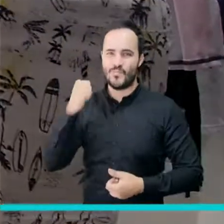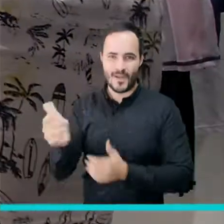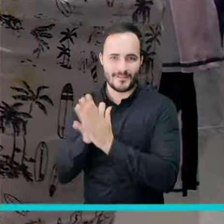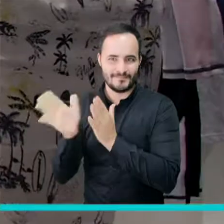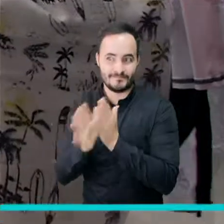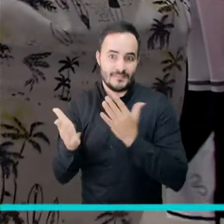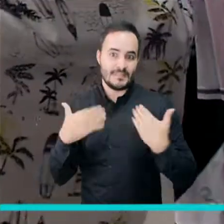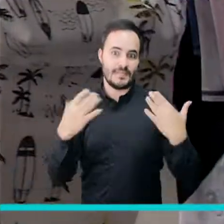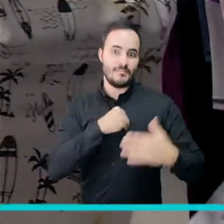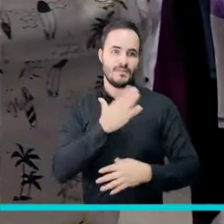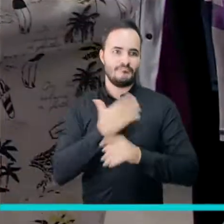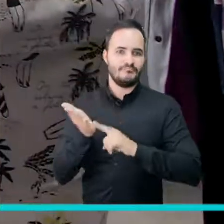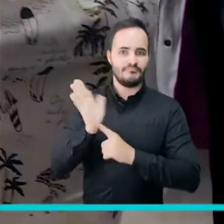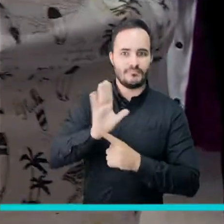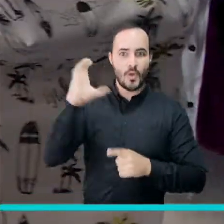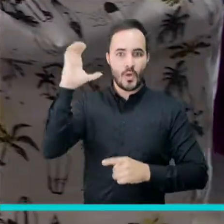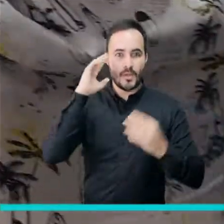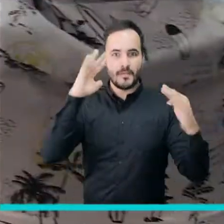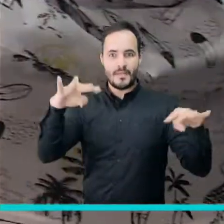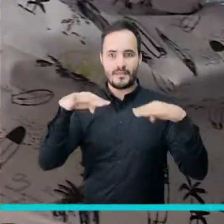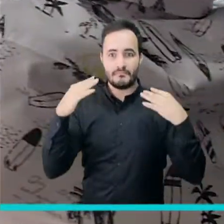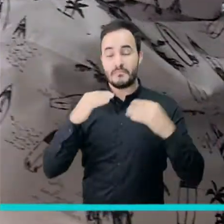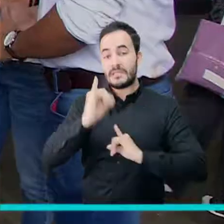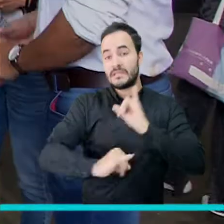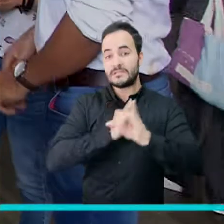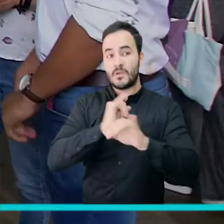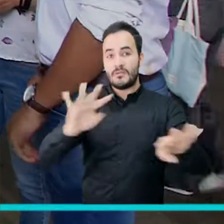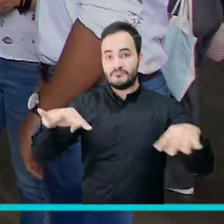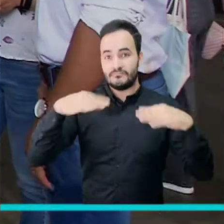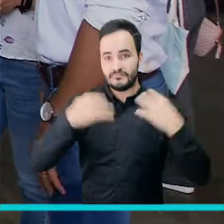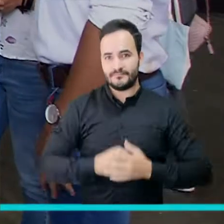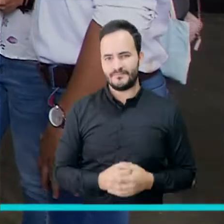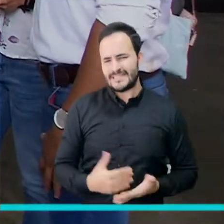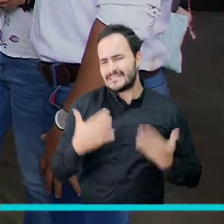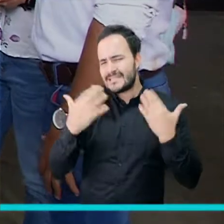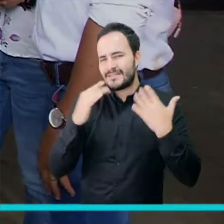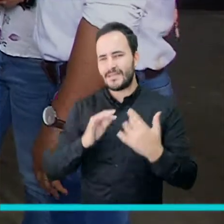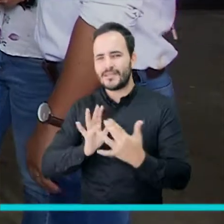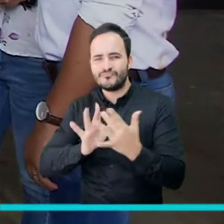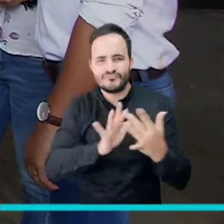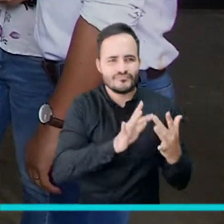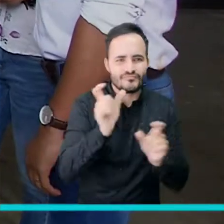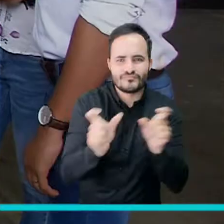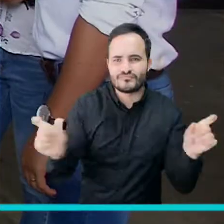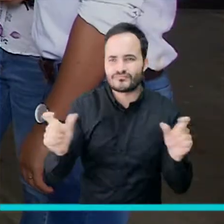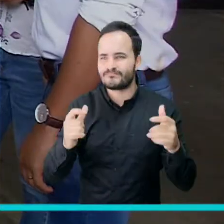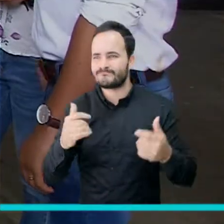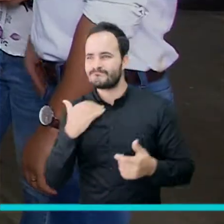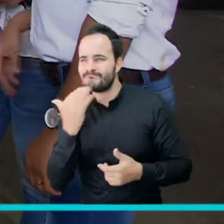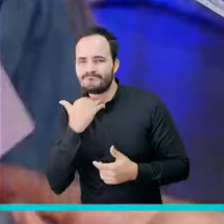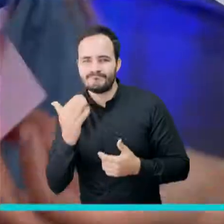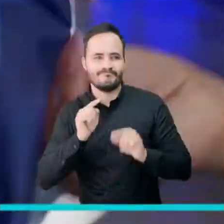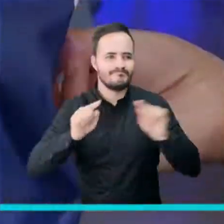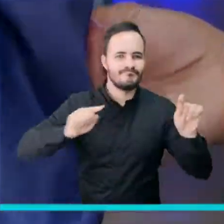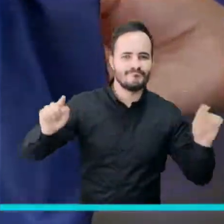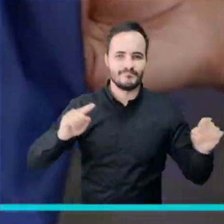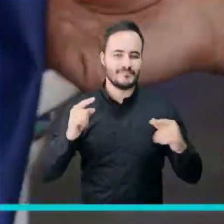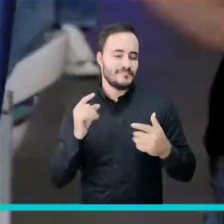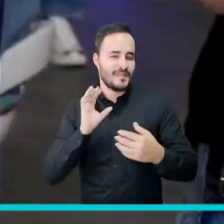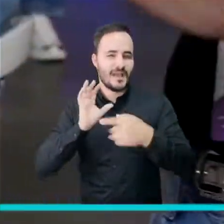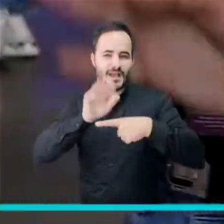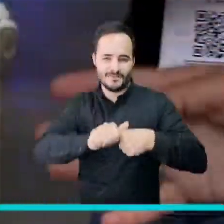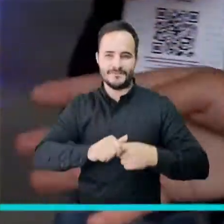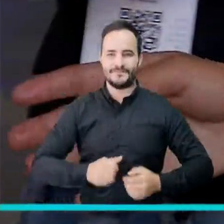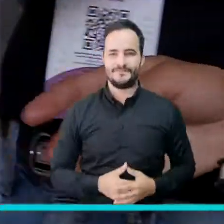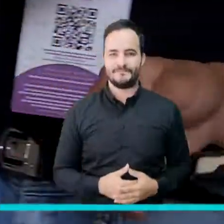mostrarnos tanto a nivel nacional como a nivel internacional. Entonces, es como coger contactos y mirar a ver qué se puede hacer después de